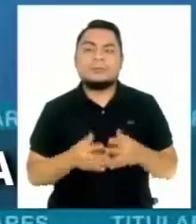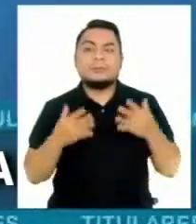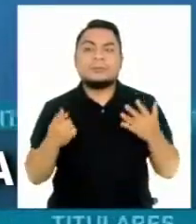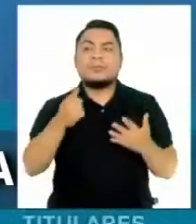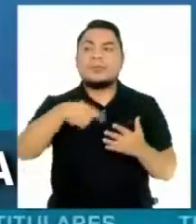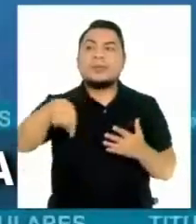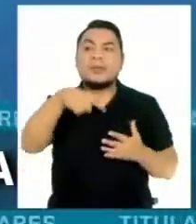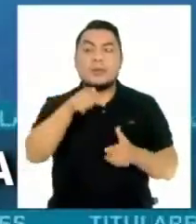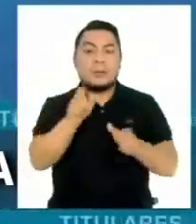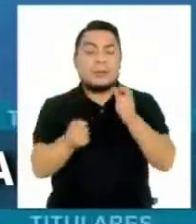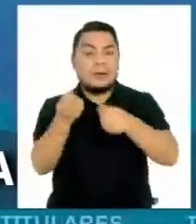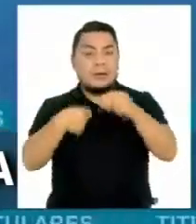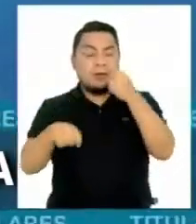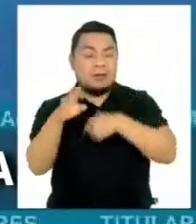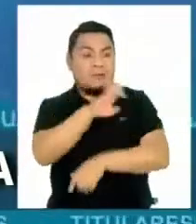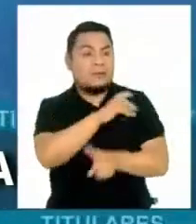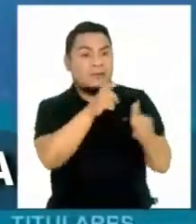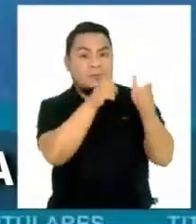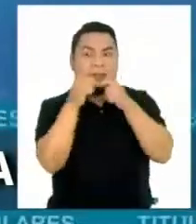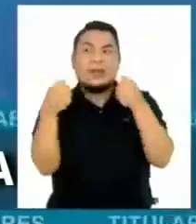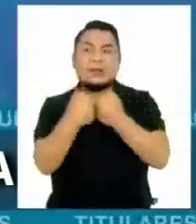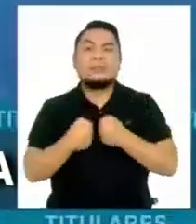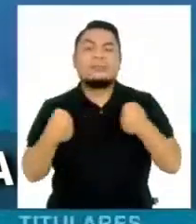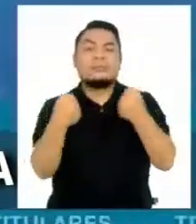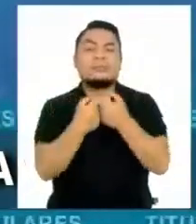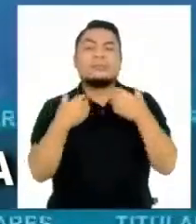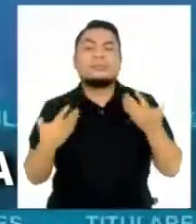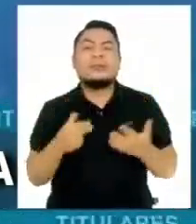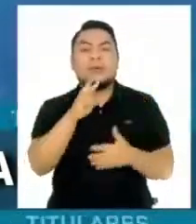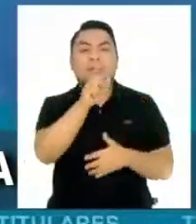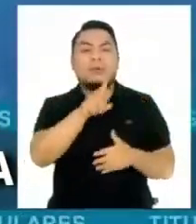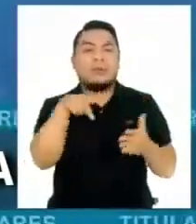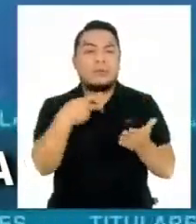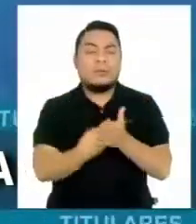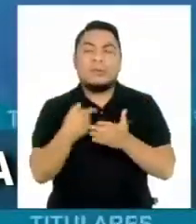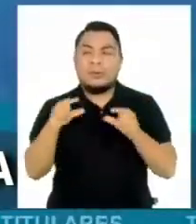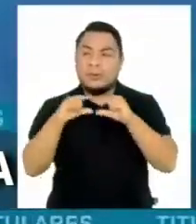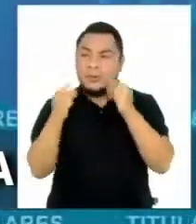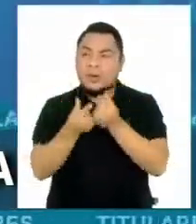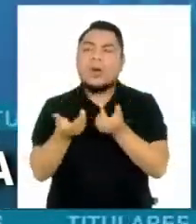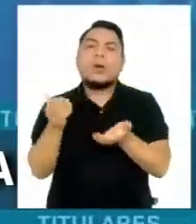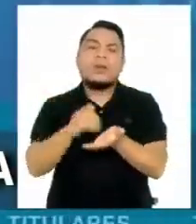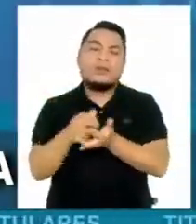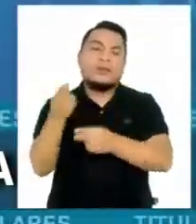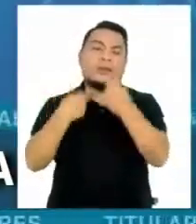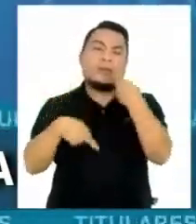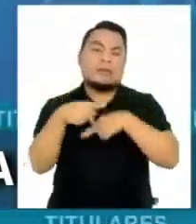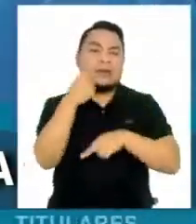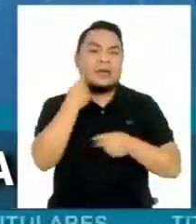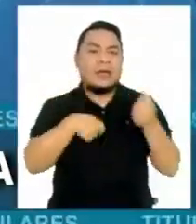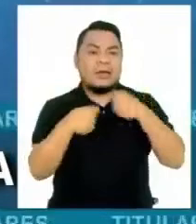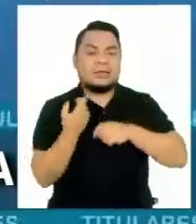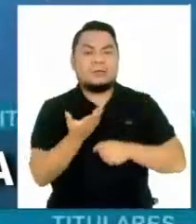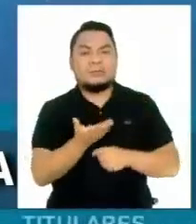Enfrentamientos entre ambulantes y fiscalizadores dejan dos heridos en Gamarra. Empresarios denuncian que la mafia regresó al enfoque.